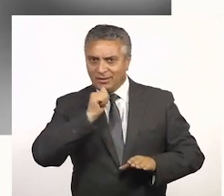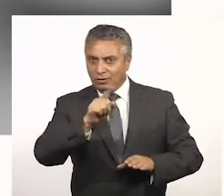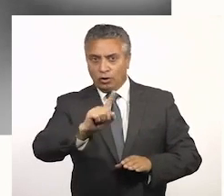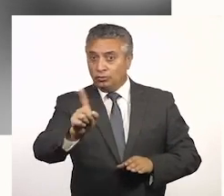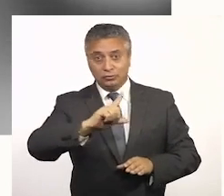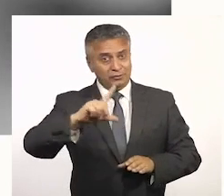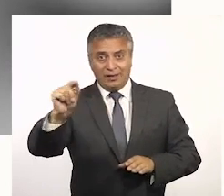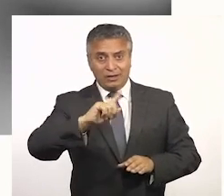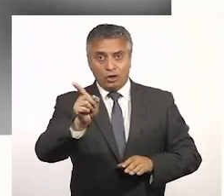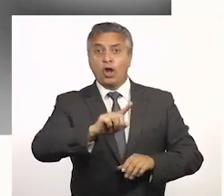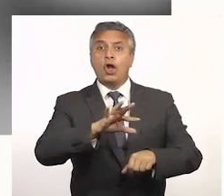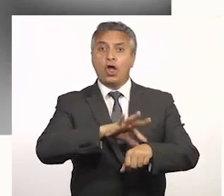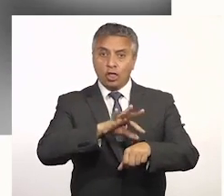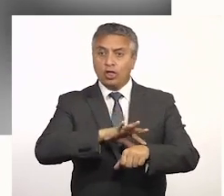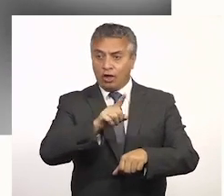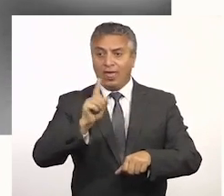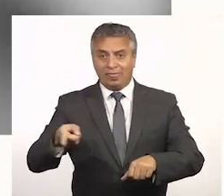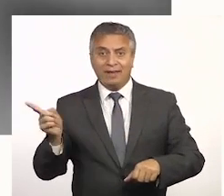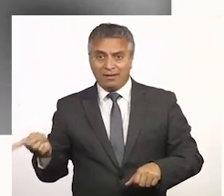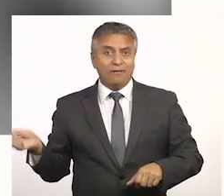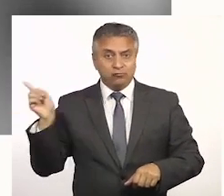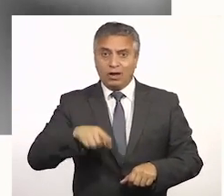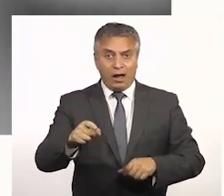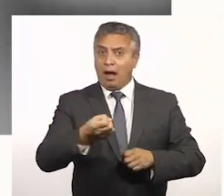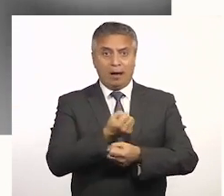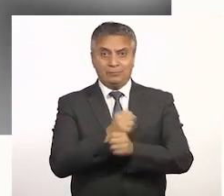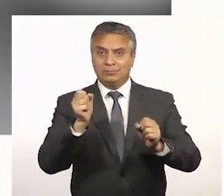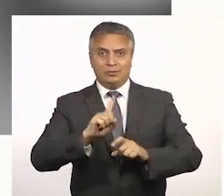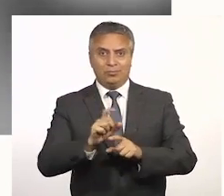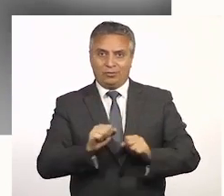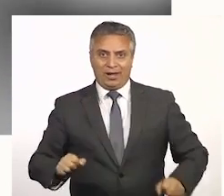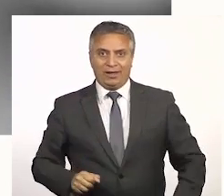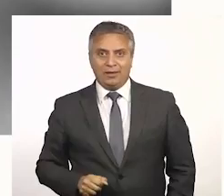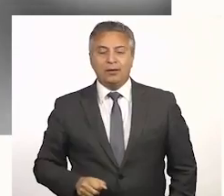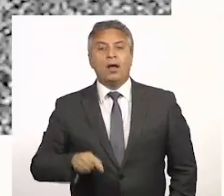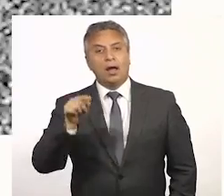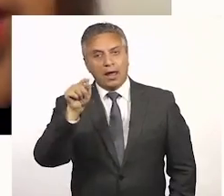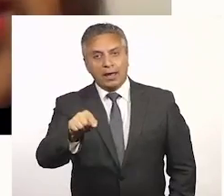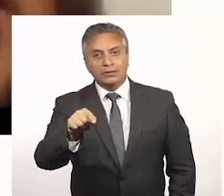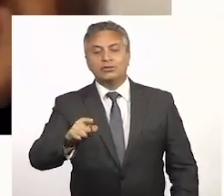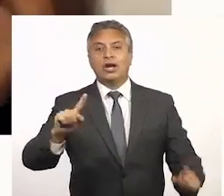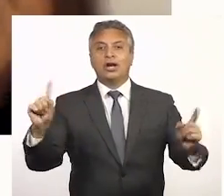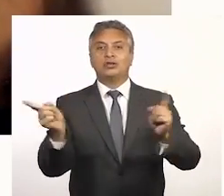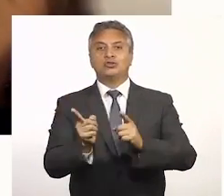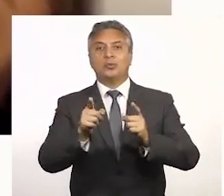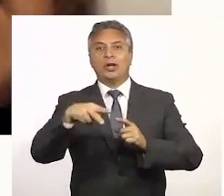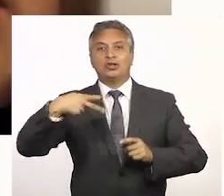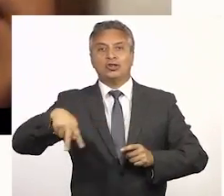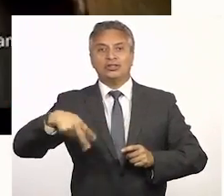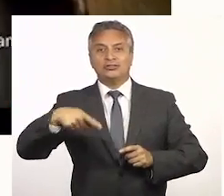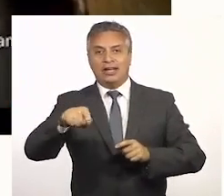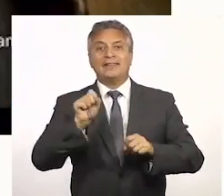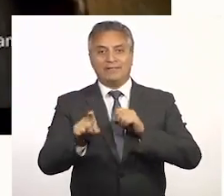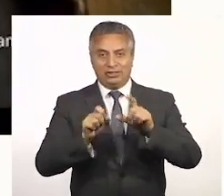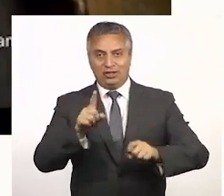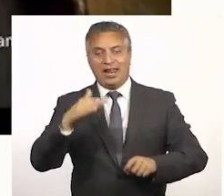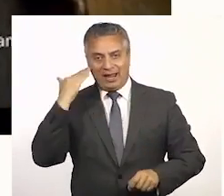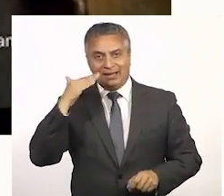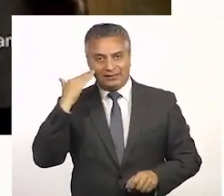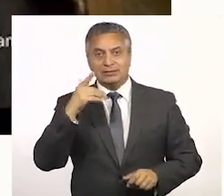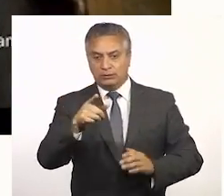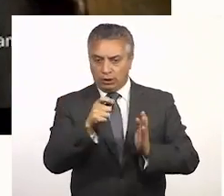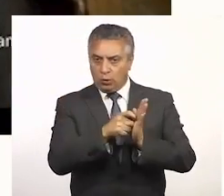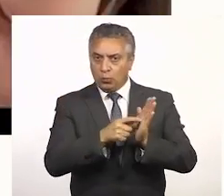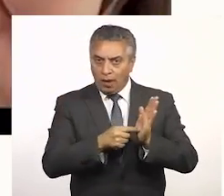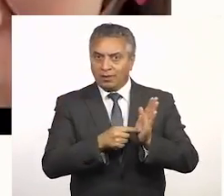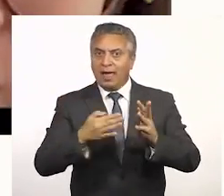hemos terminado, oigan. No se vayan porque la doctora tiene que volver, no nos puede abandonar. Ese fue el resumen noticioso de la Defensoría de